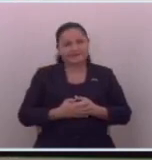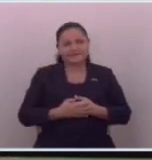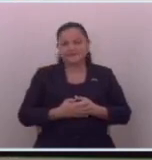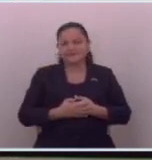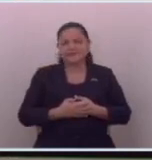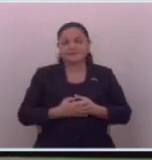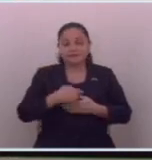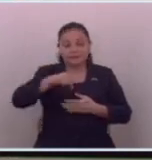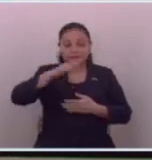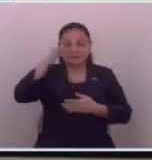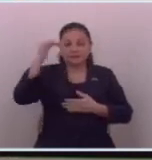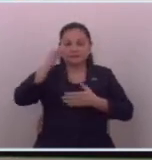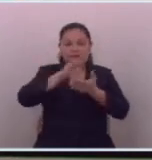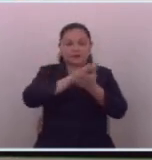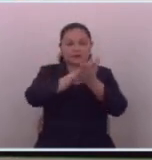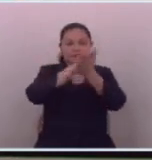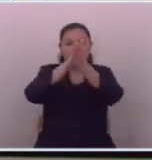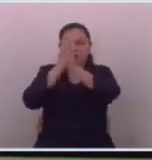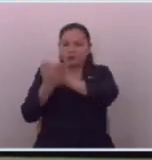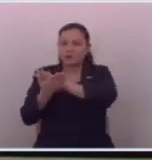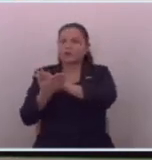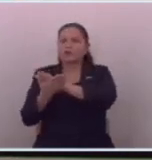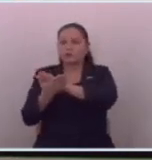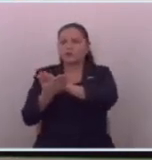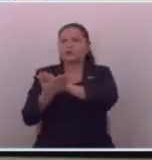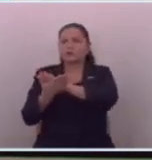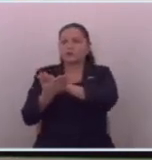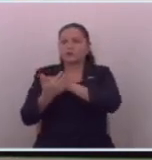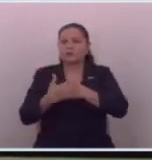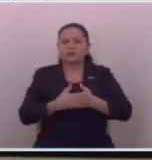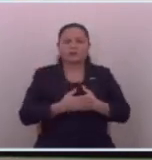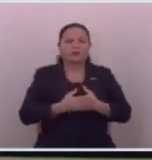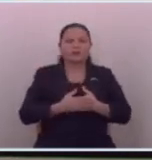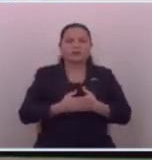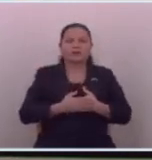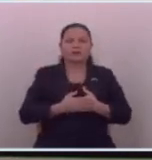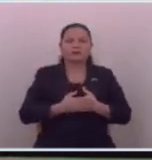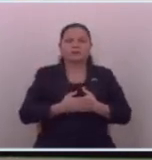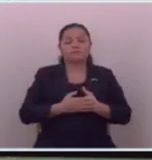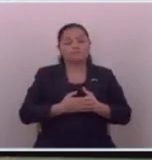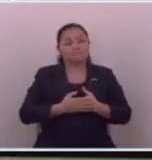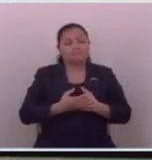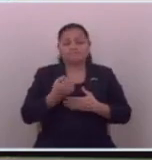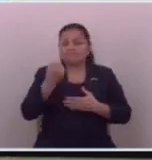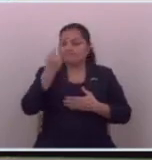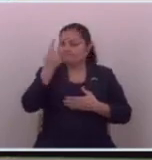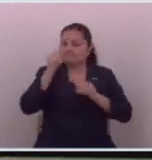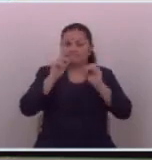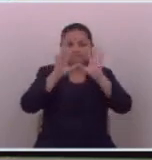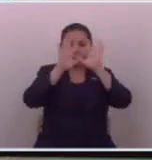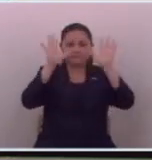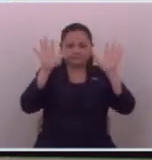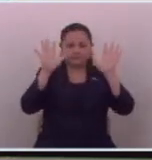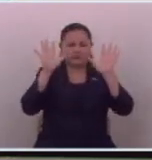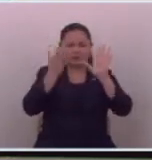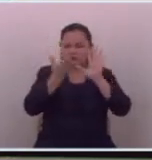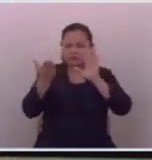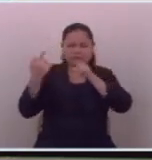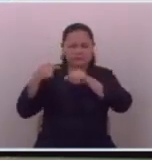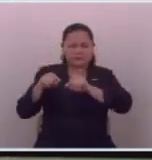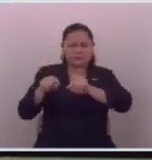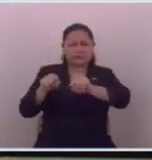este país ya cambió y entiendo que siguen